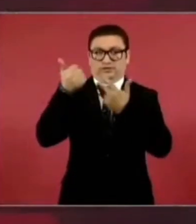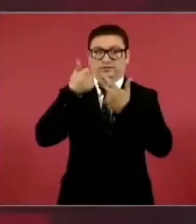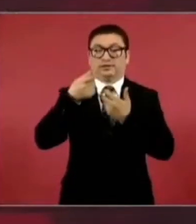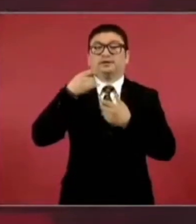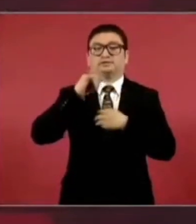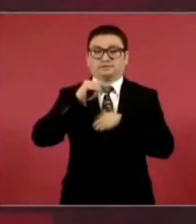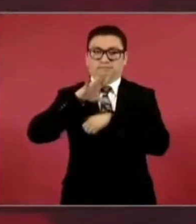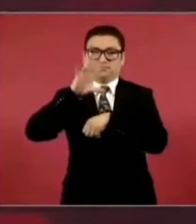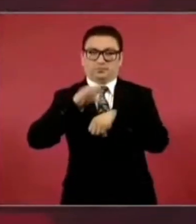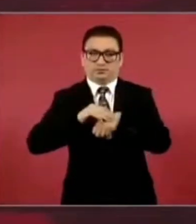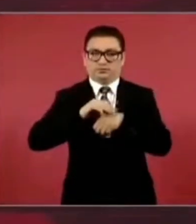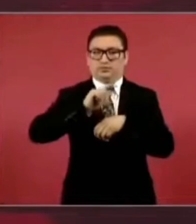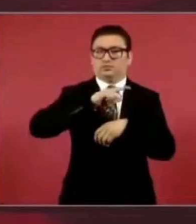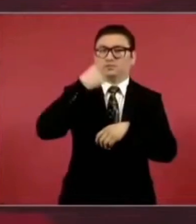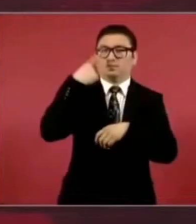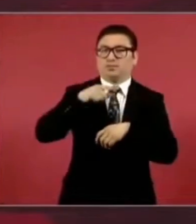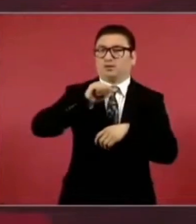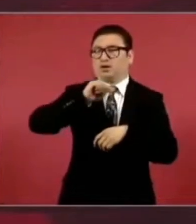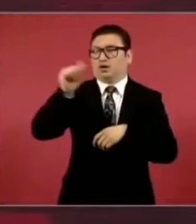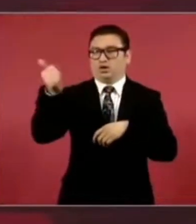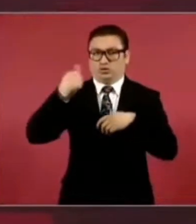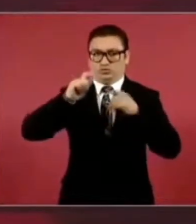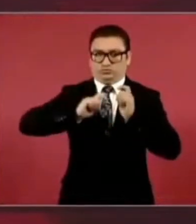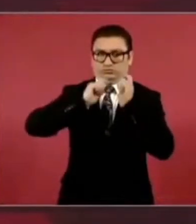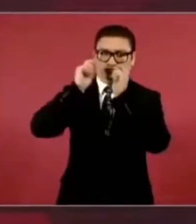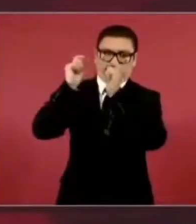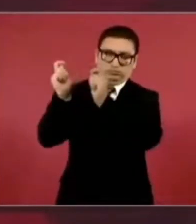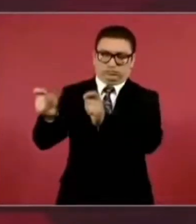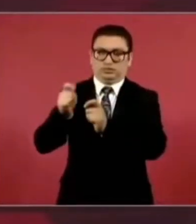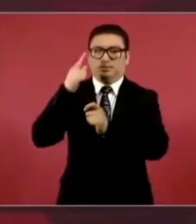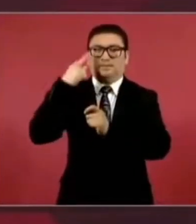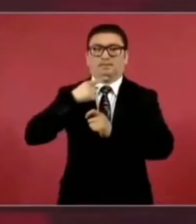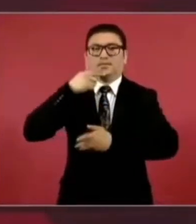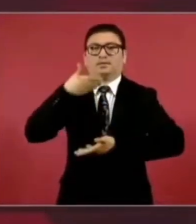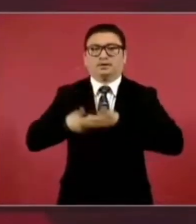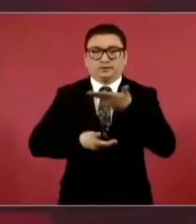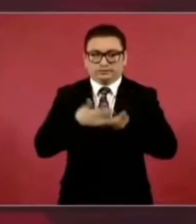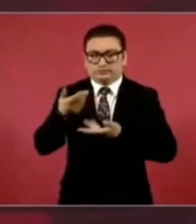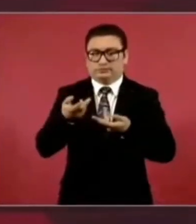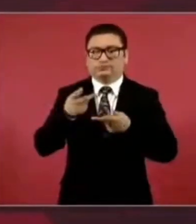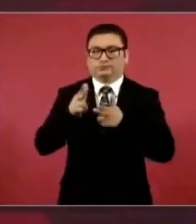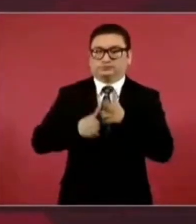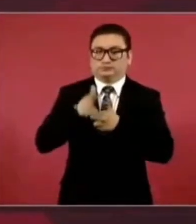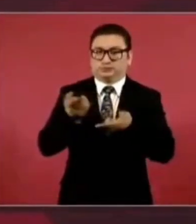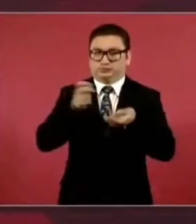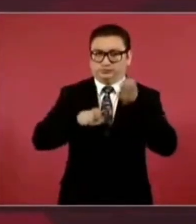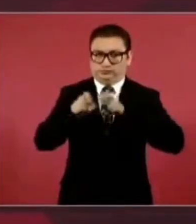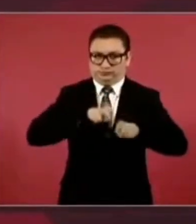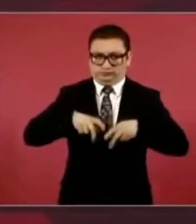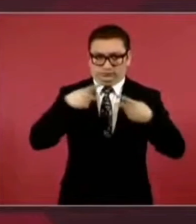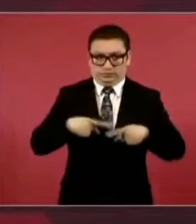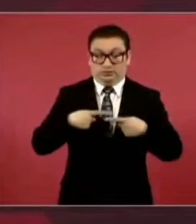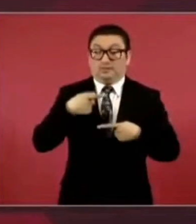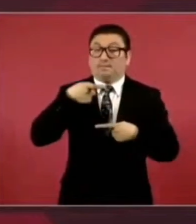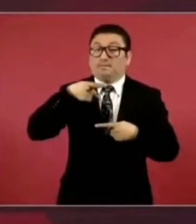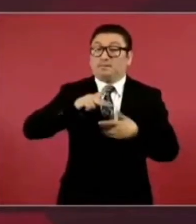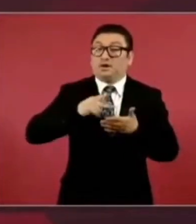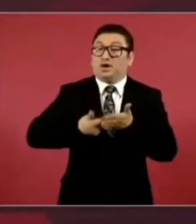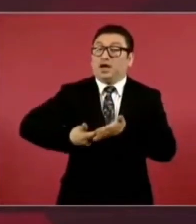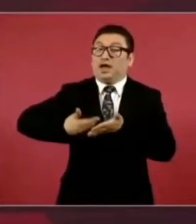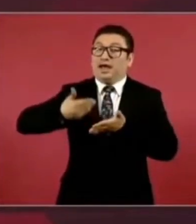para el tren de pasajeros a otra empresa pero antes también podría hacerlo